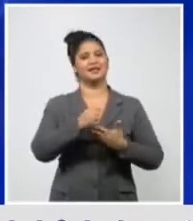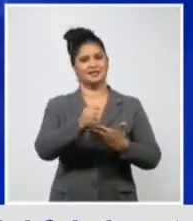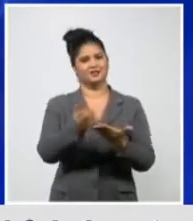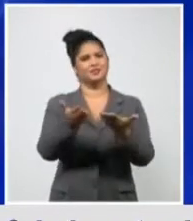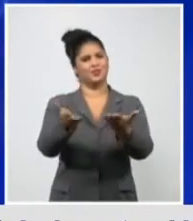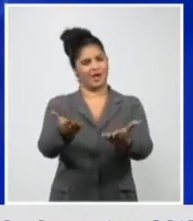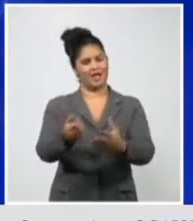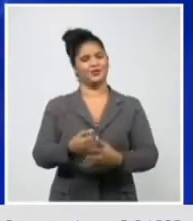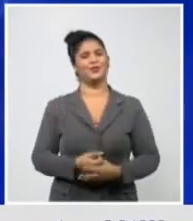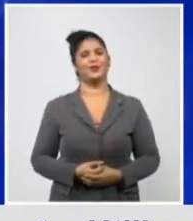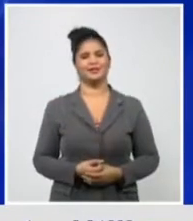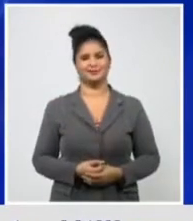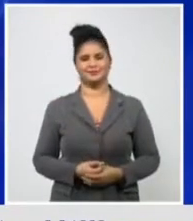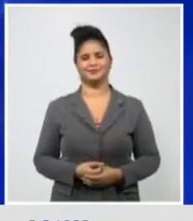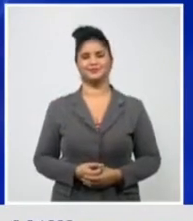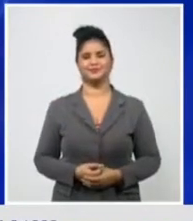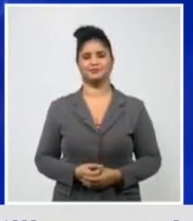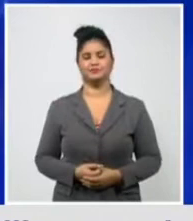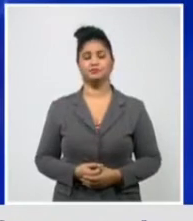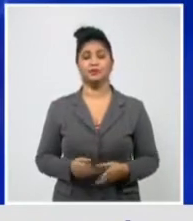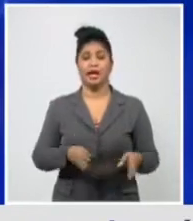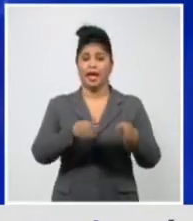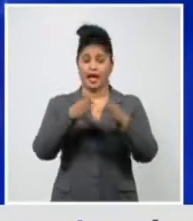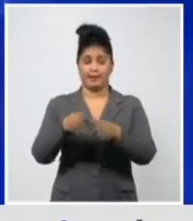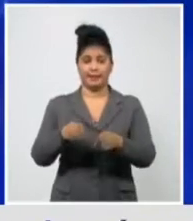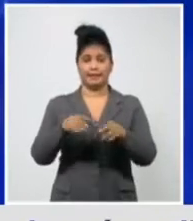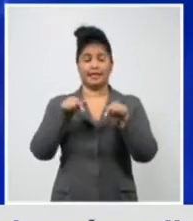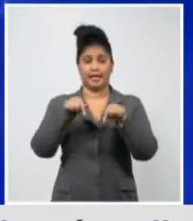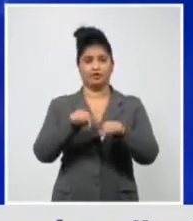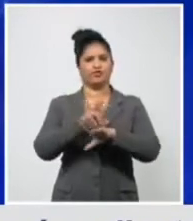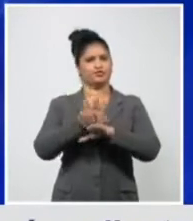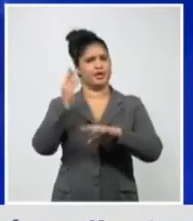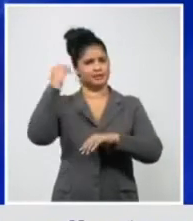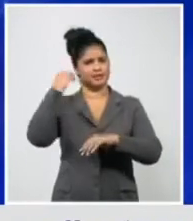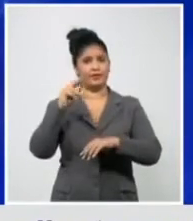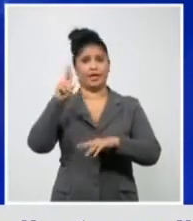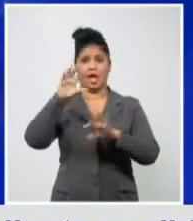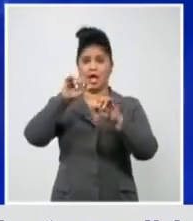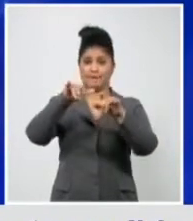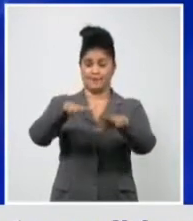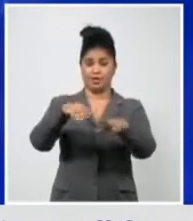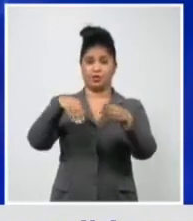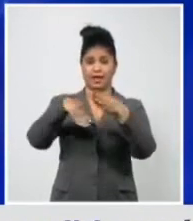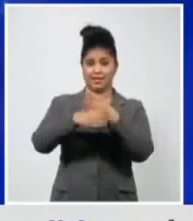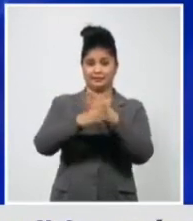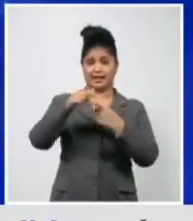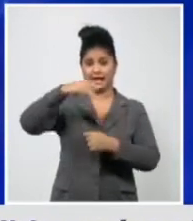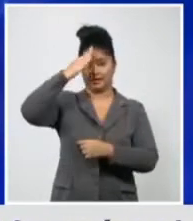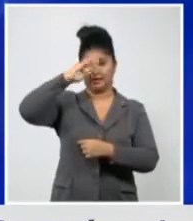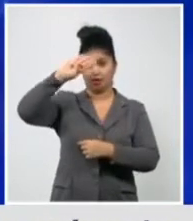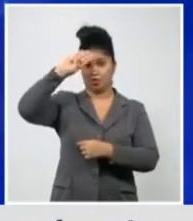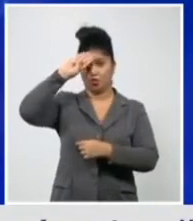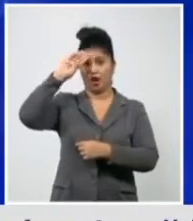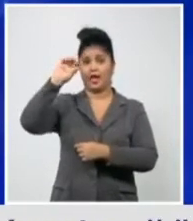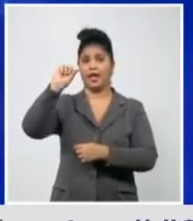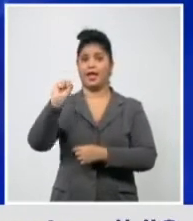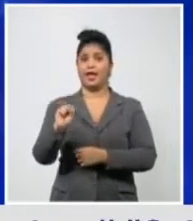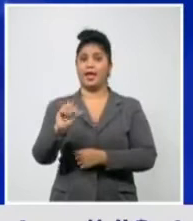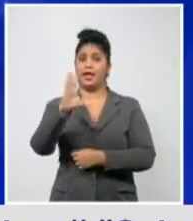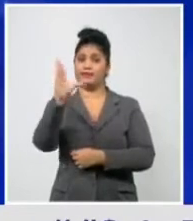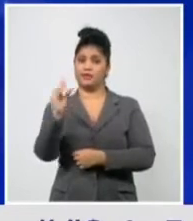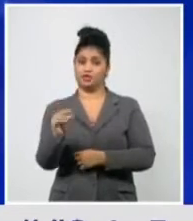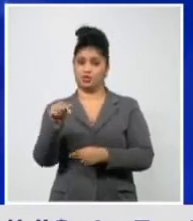es un elemento científico de que aunque se detectó la nueva cepa en un